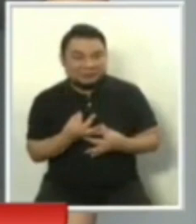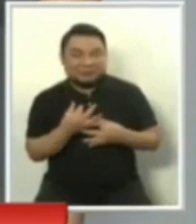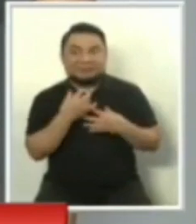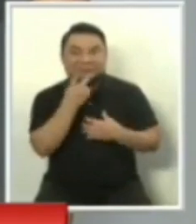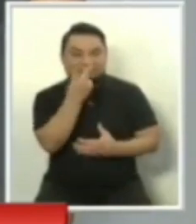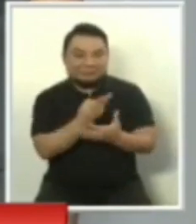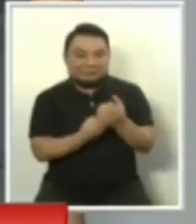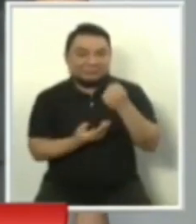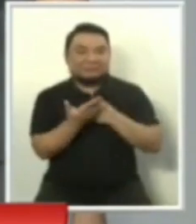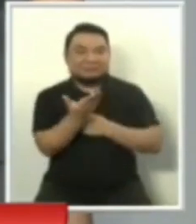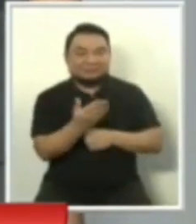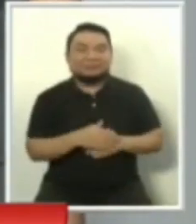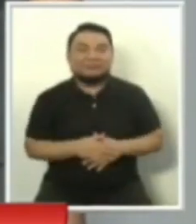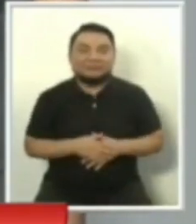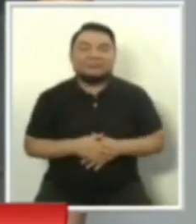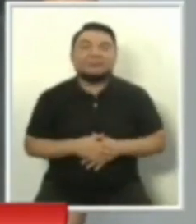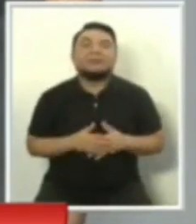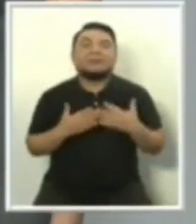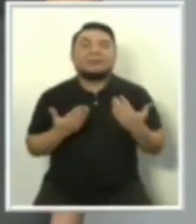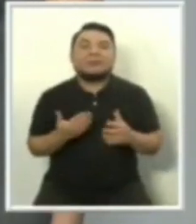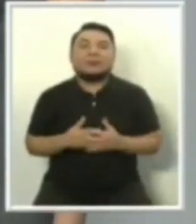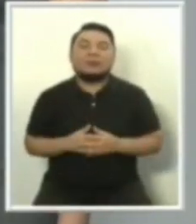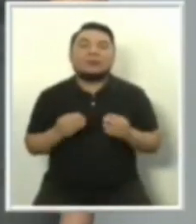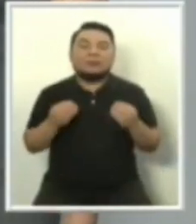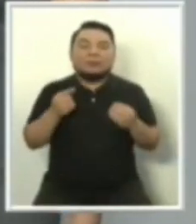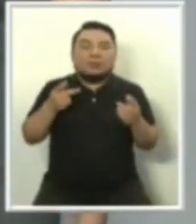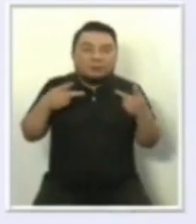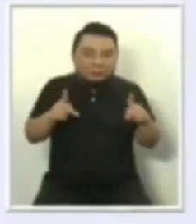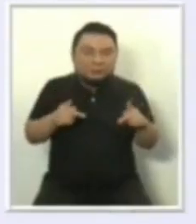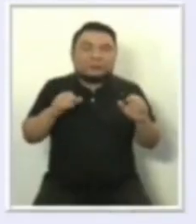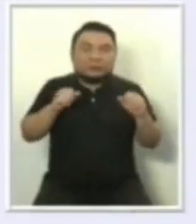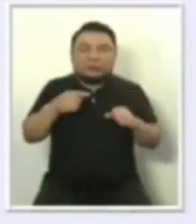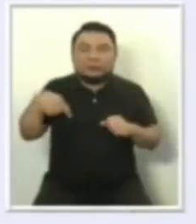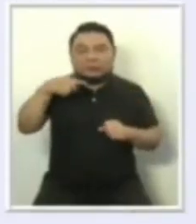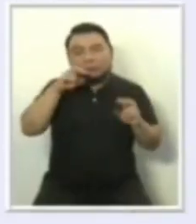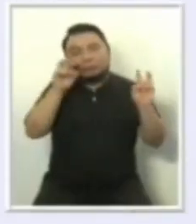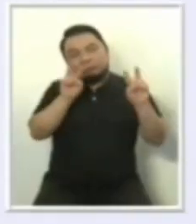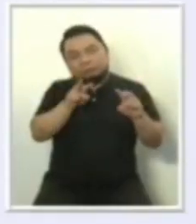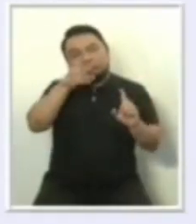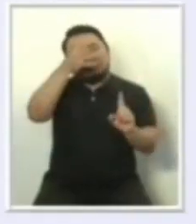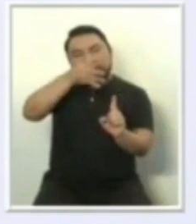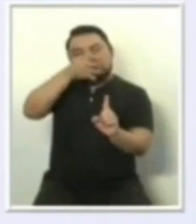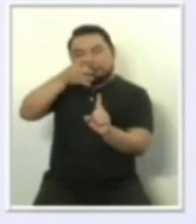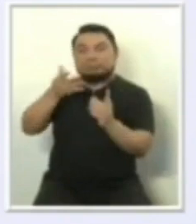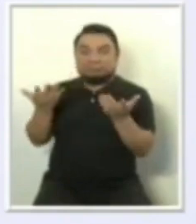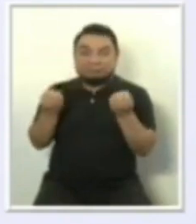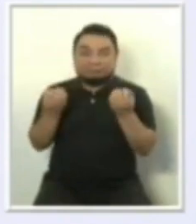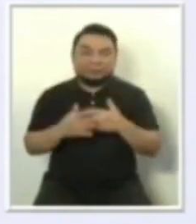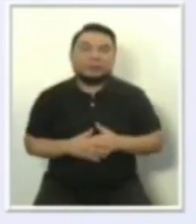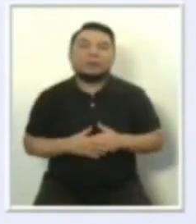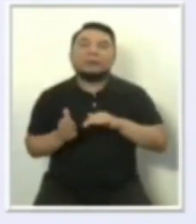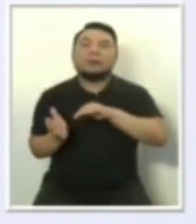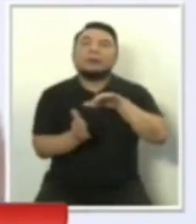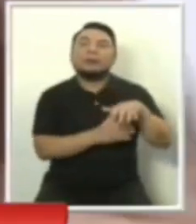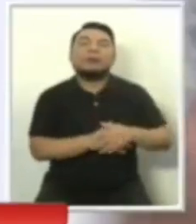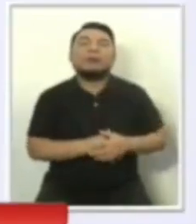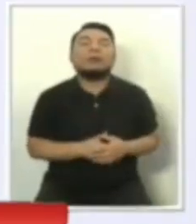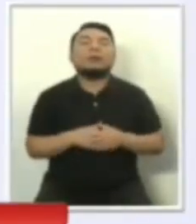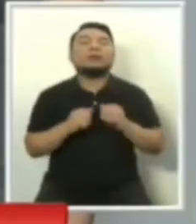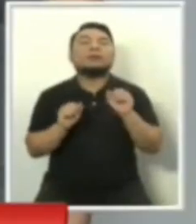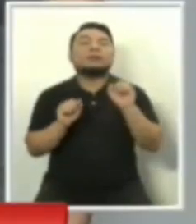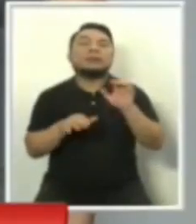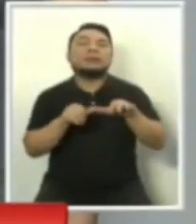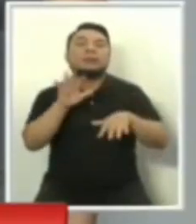este esquema, ¿no? Porque permite efectivamente tener varias configuraciones, combinaciones. Segunda dupla,